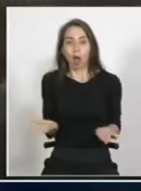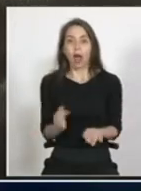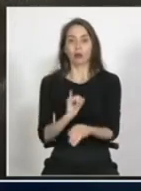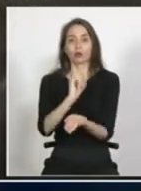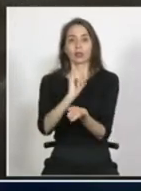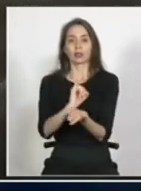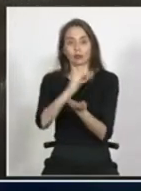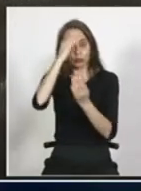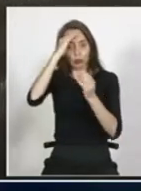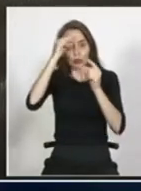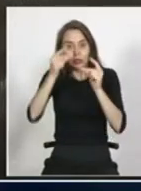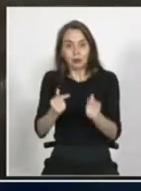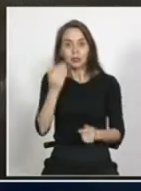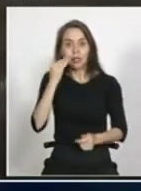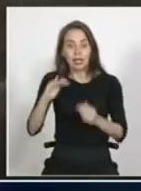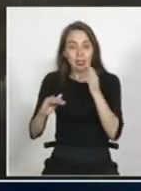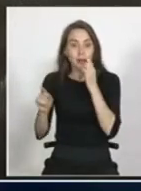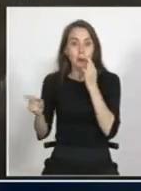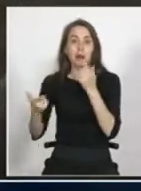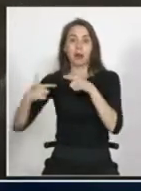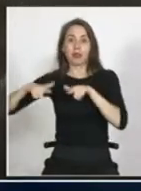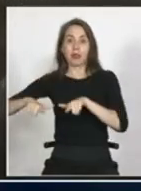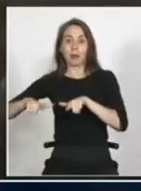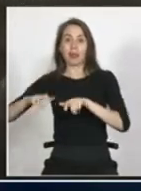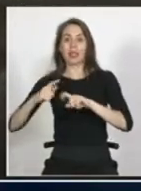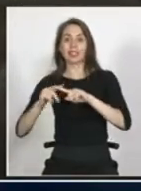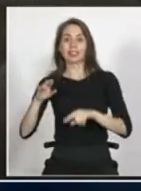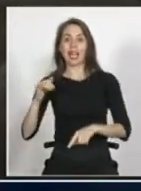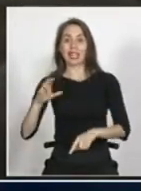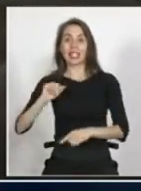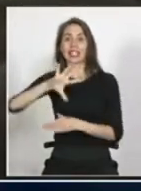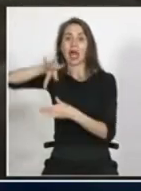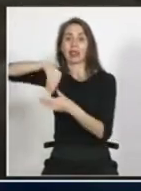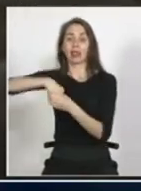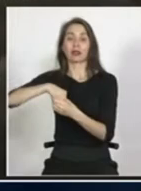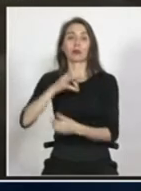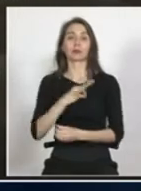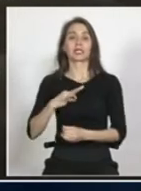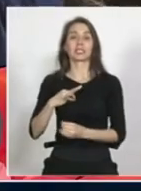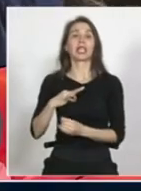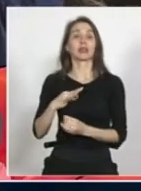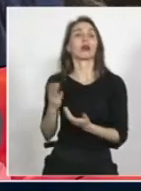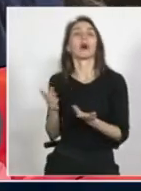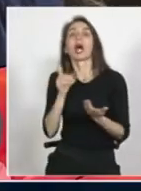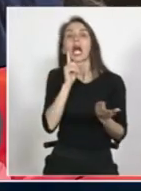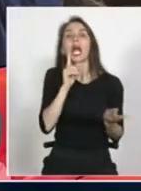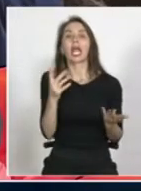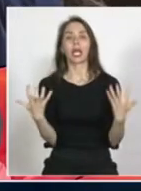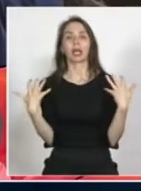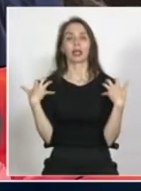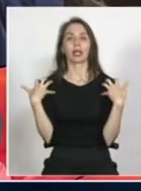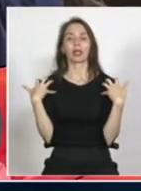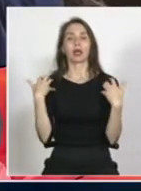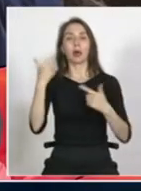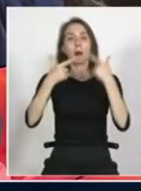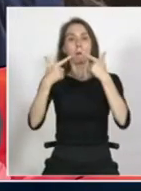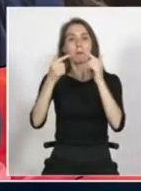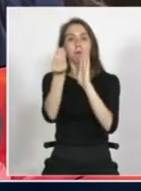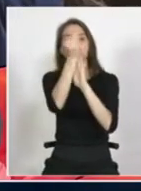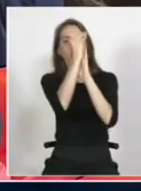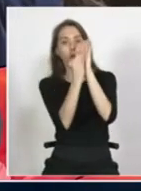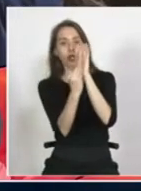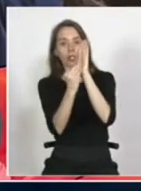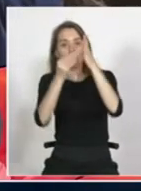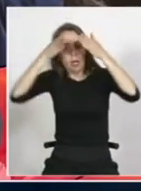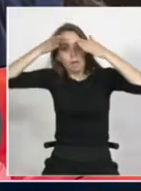infancia, y el DEM, desde el Departamento de Extranjería, o el Ministerio del Interior. ¿Quién se hace cargo de las políticas dirigidas a las niñas y los